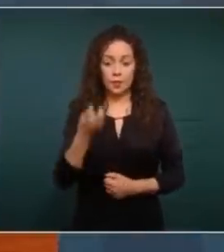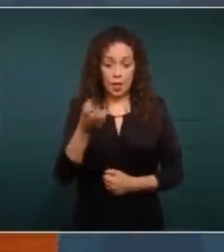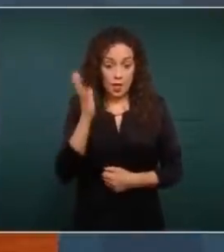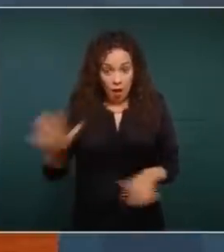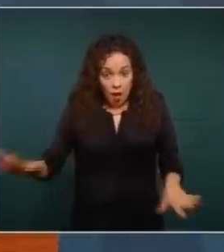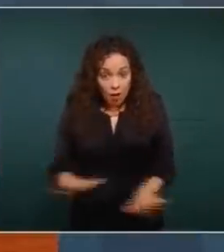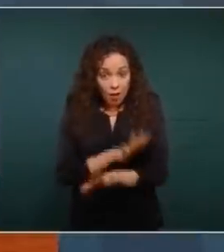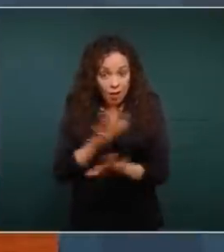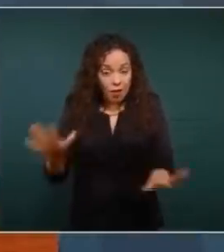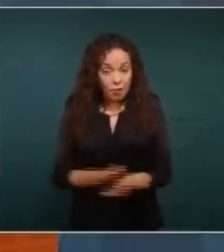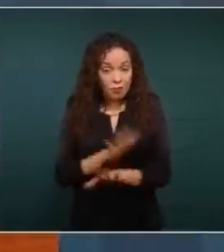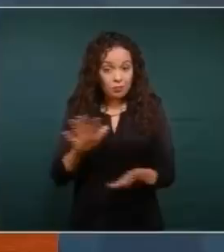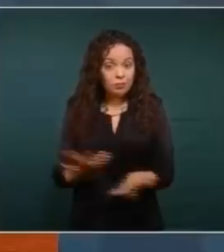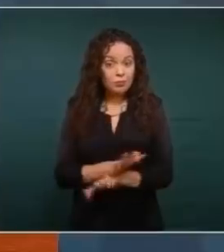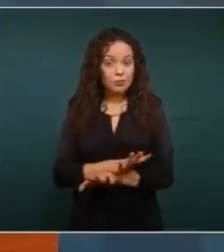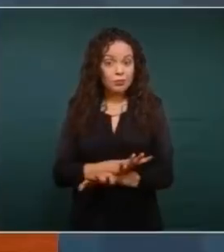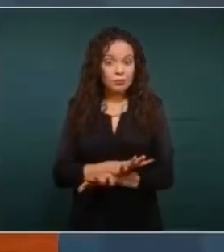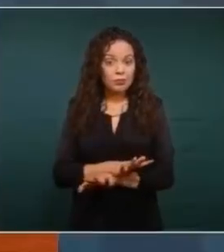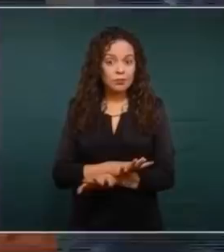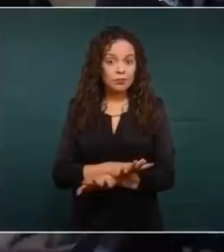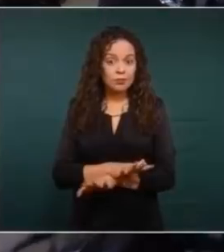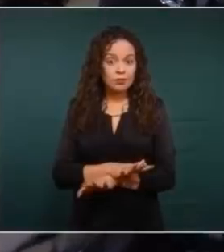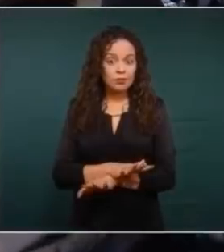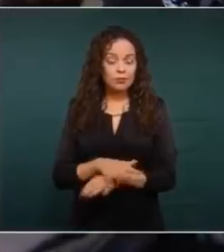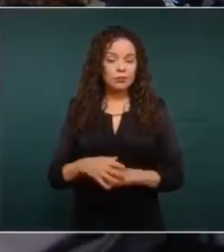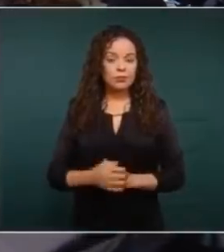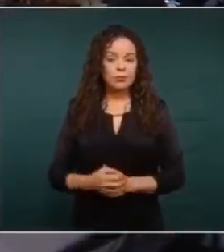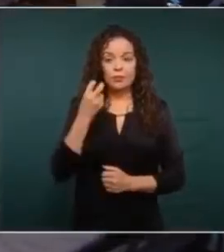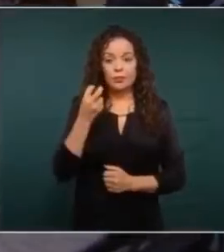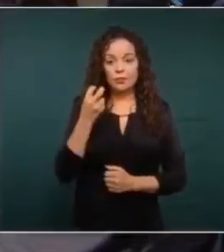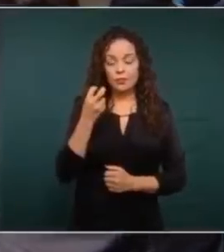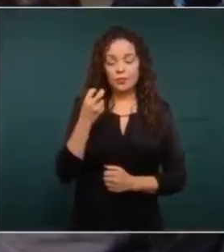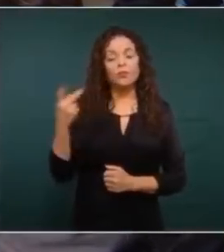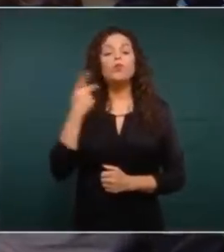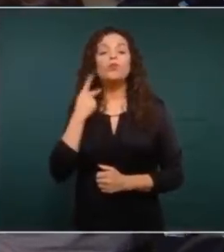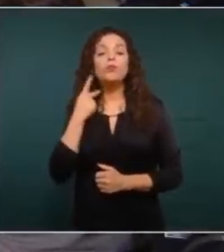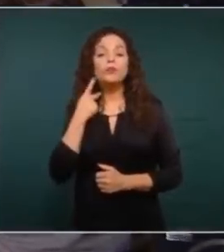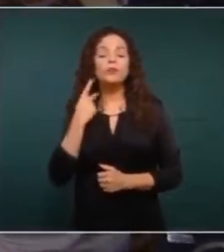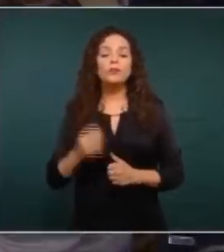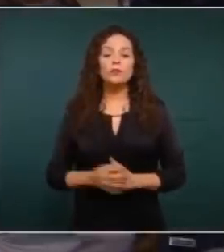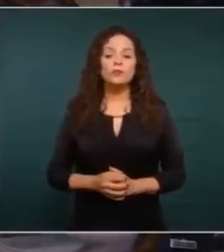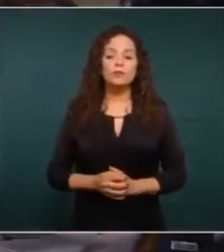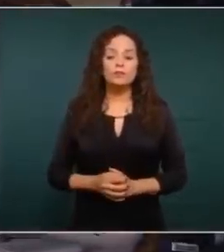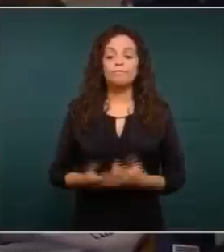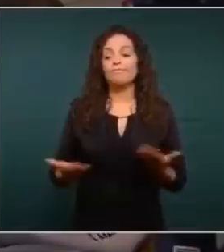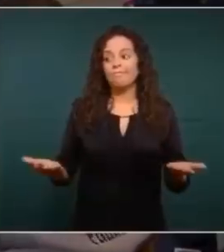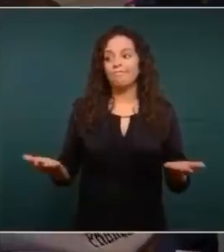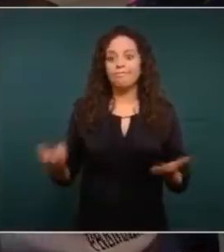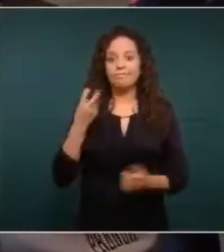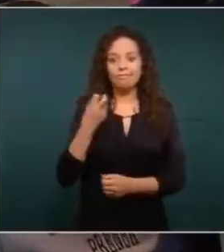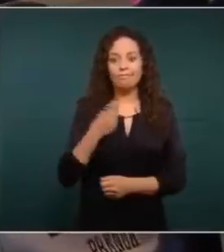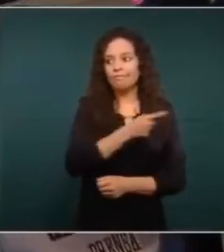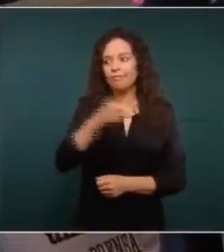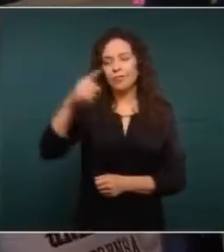la política, pues ellos están muy